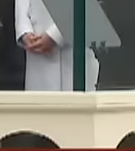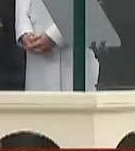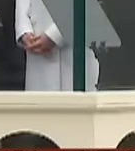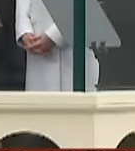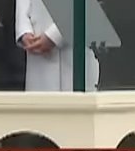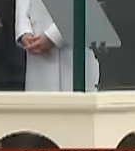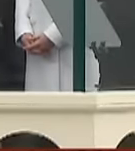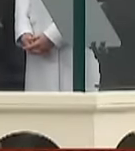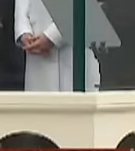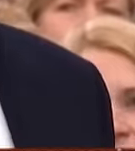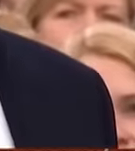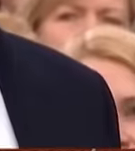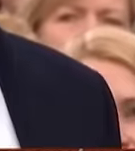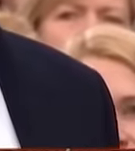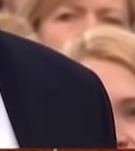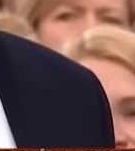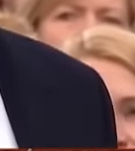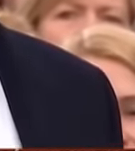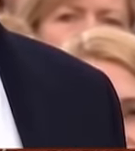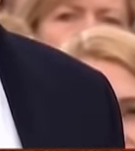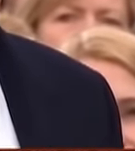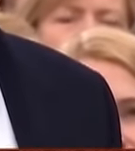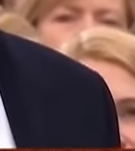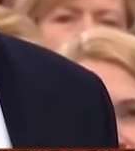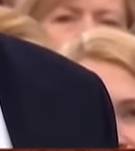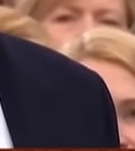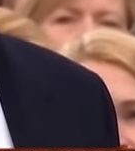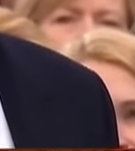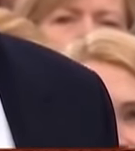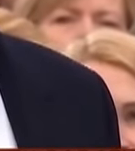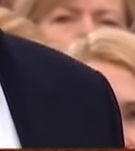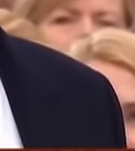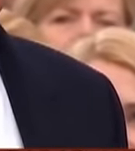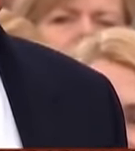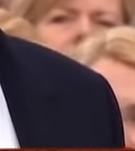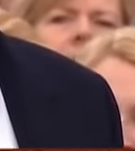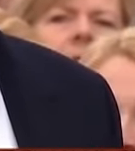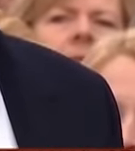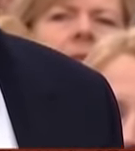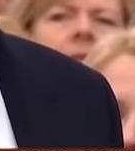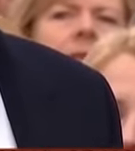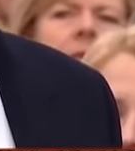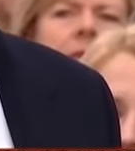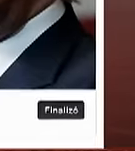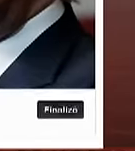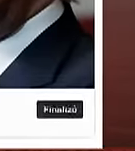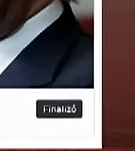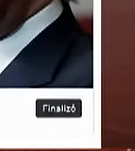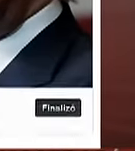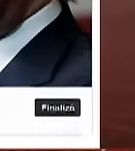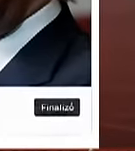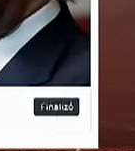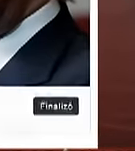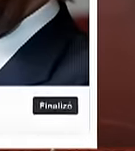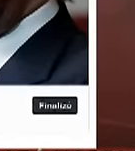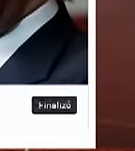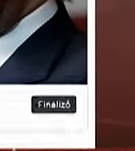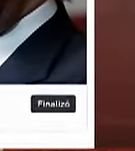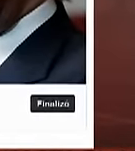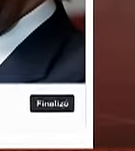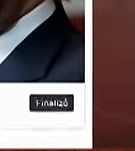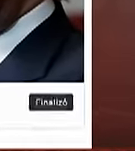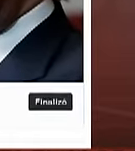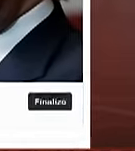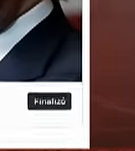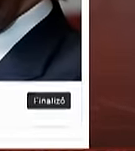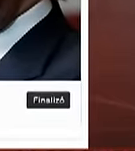estadounidense más vista de la historia pues hubo una gran polémica porque incluso llamó a los medios pues falsos